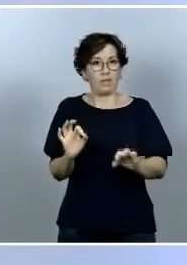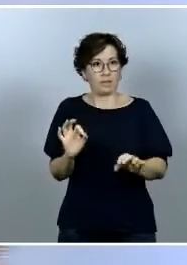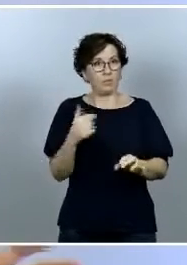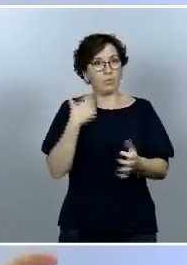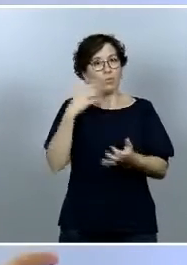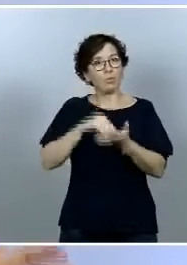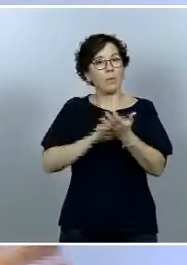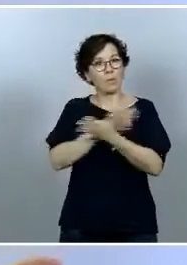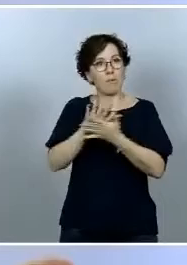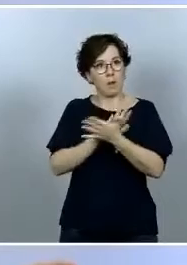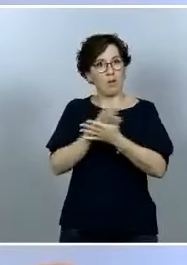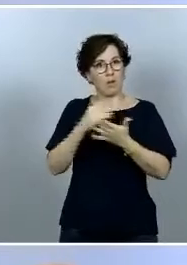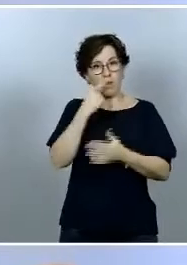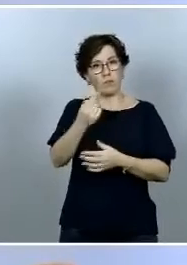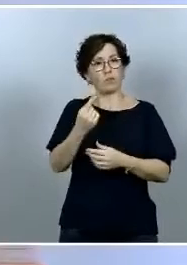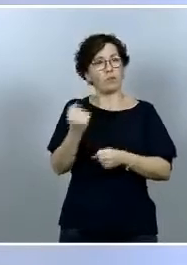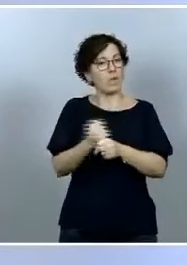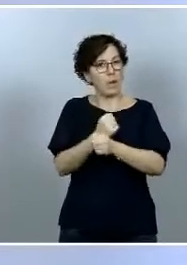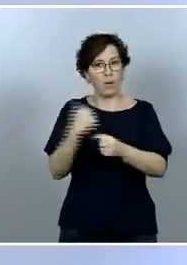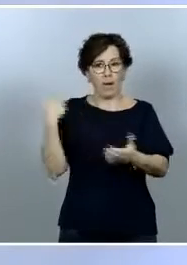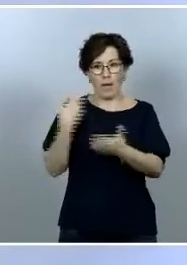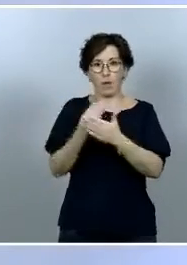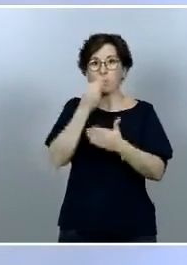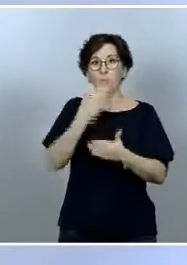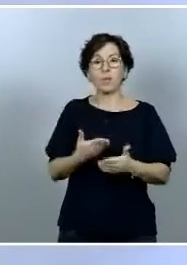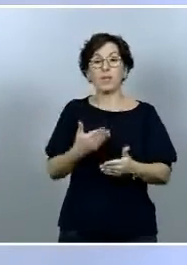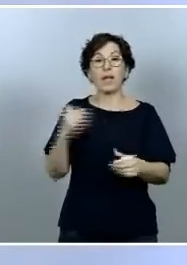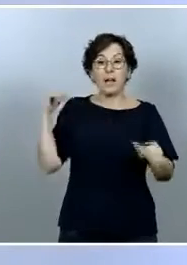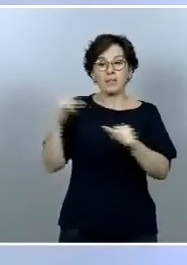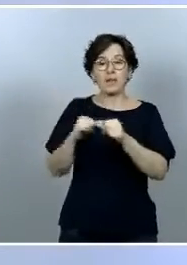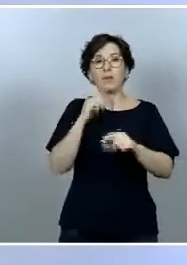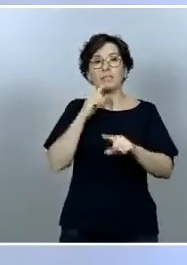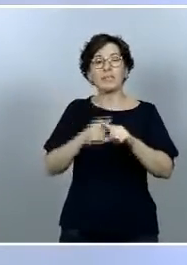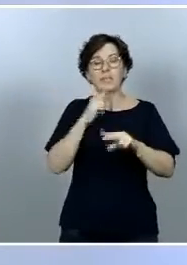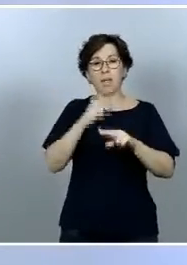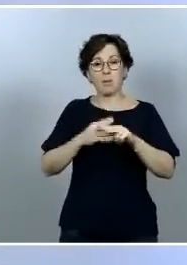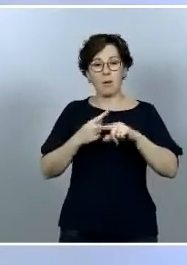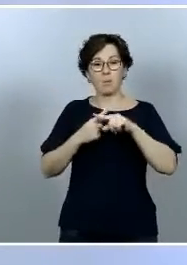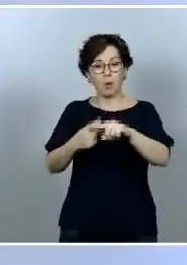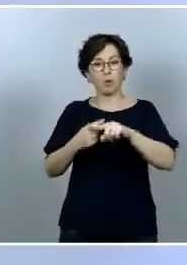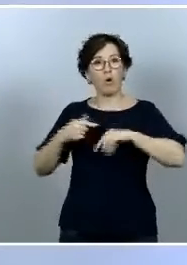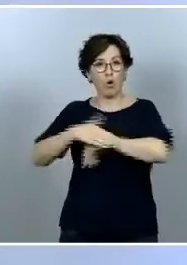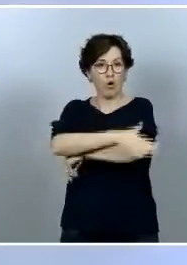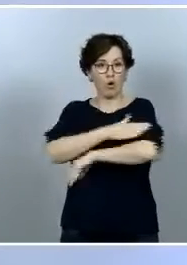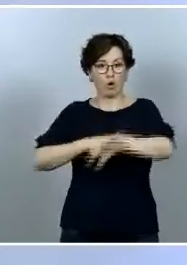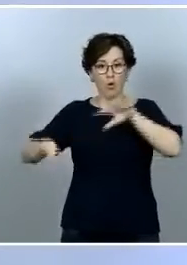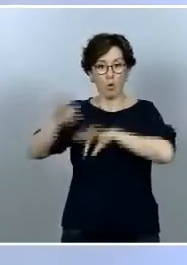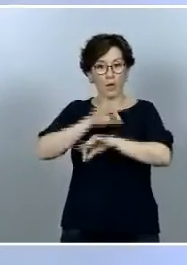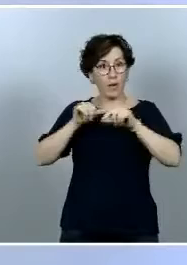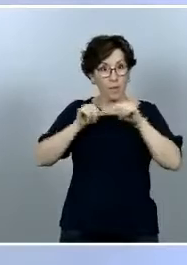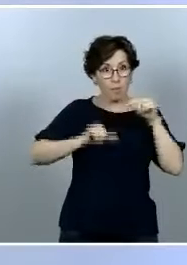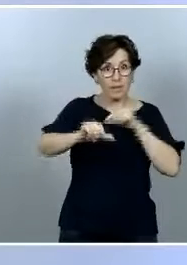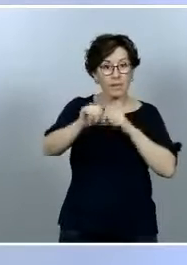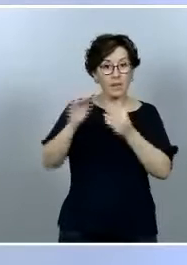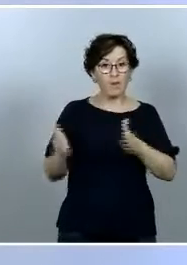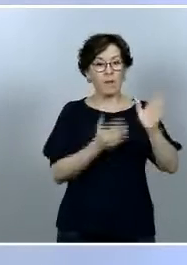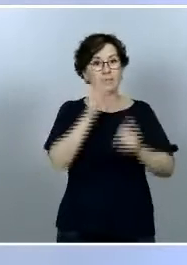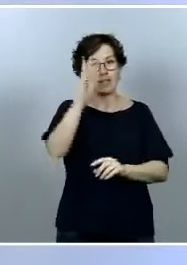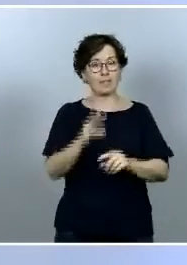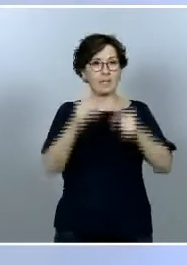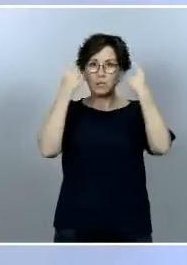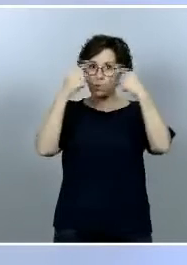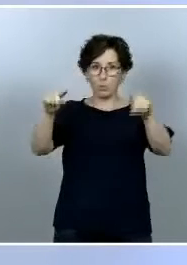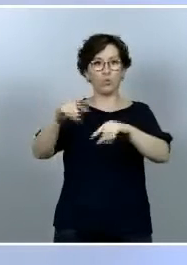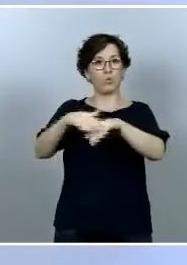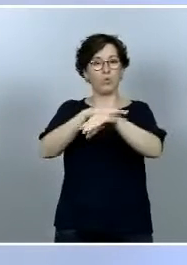que han tenido simplemente pasamos de la gobernanza a la gobernanza plena a partir de la fase 3 en materia de educación las